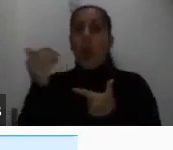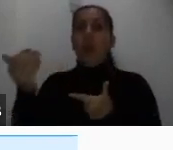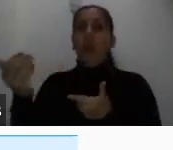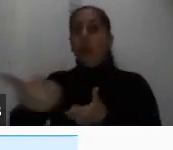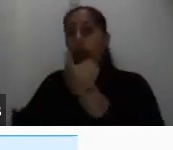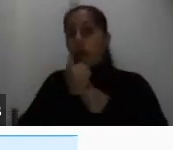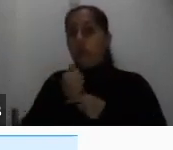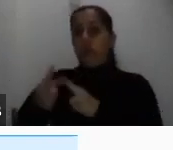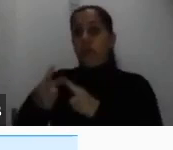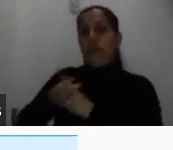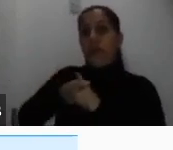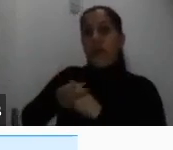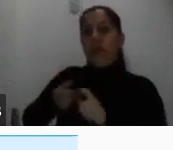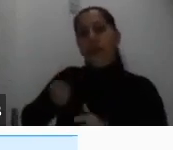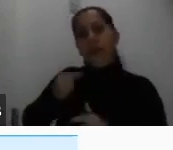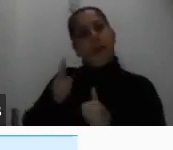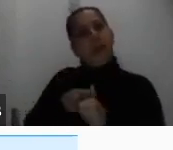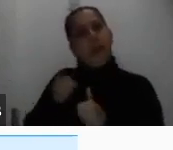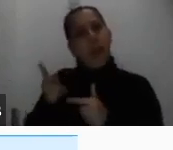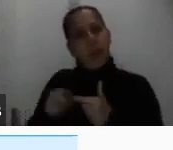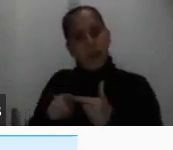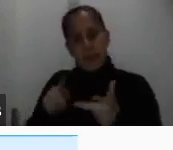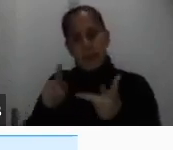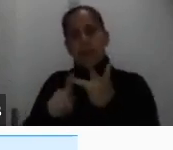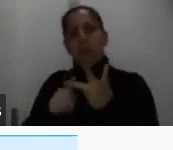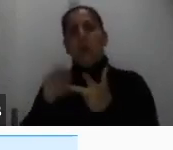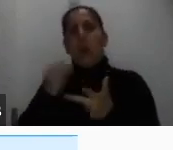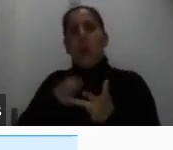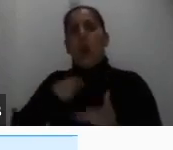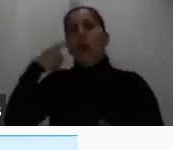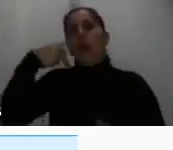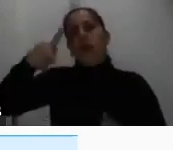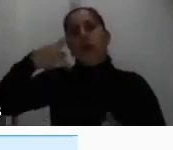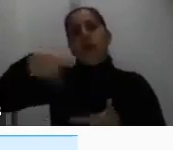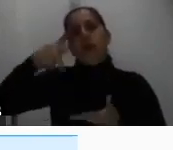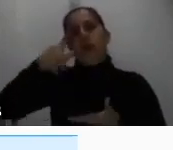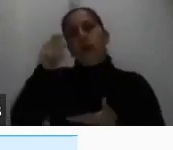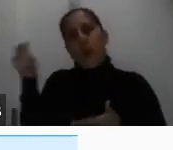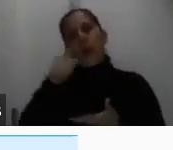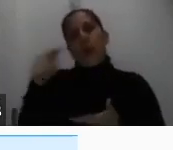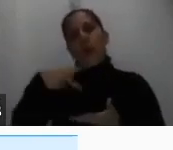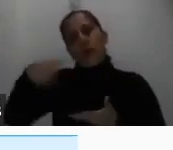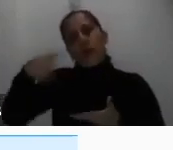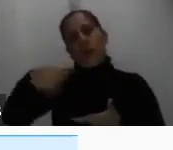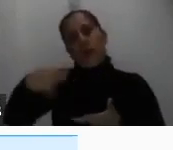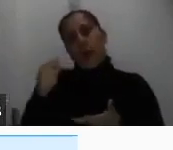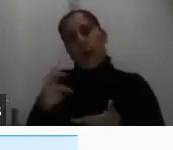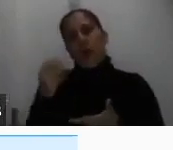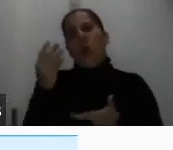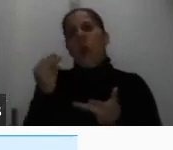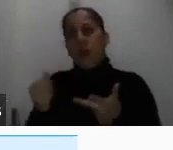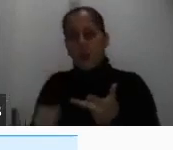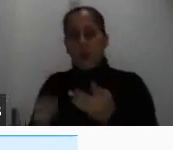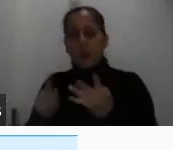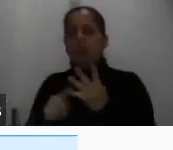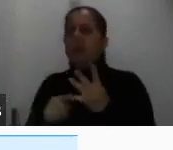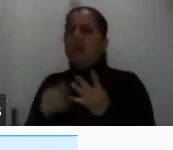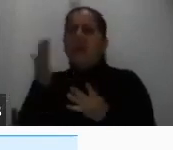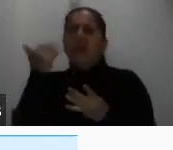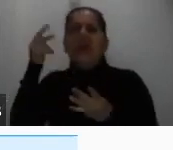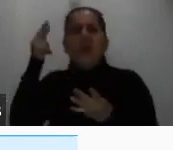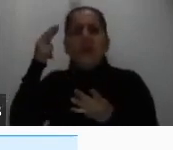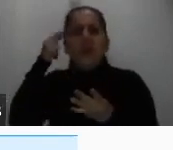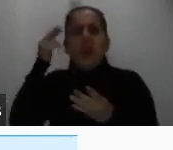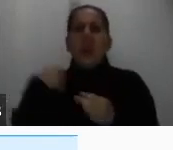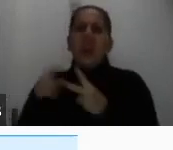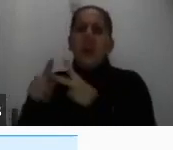Cuánto es la cuota que se paga de manera mensual y el motivo de la deuda. Cuando, digamos, ustedes lo